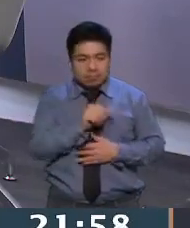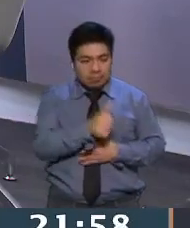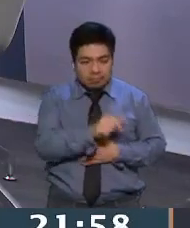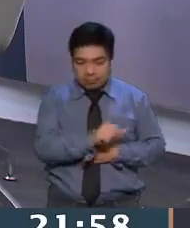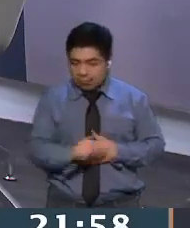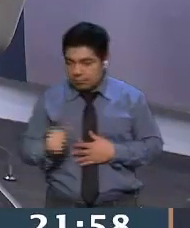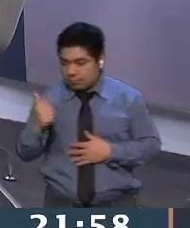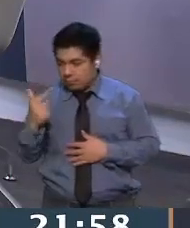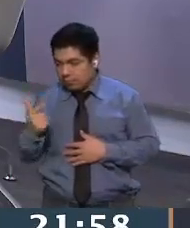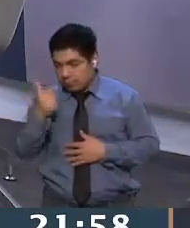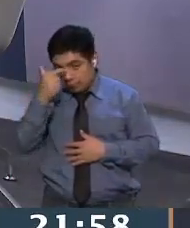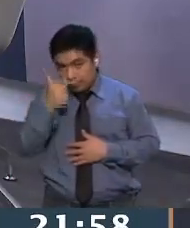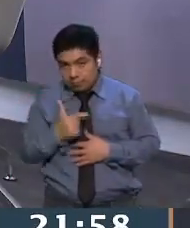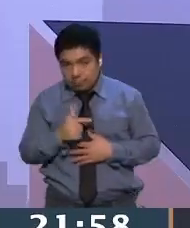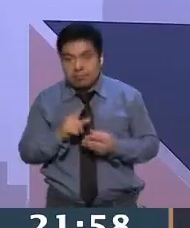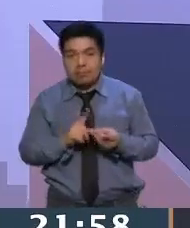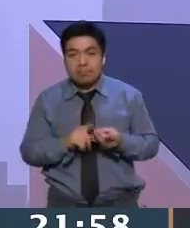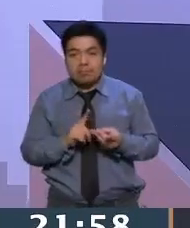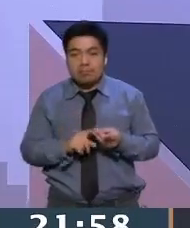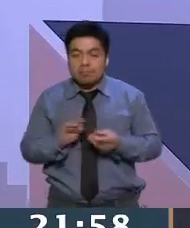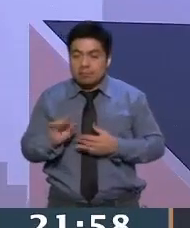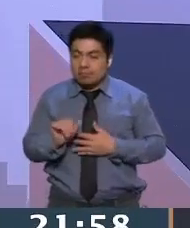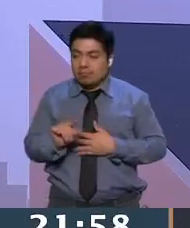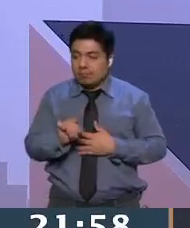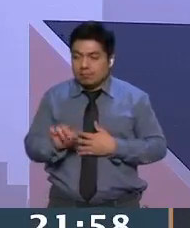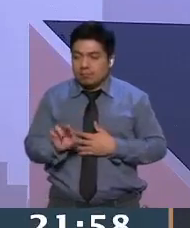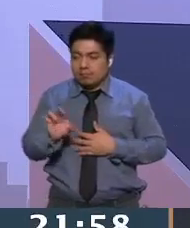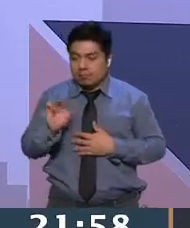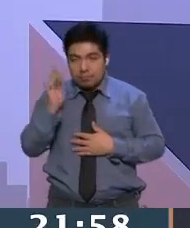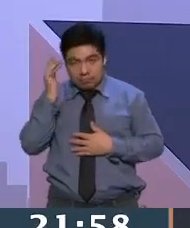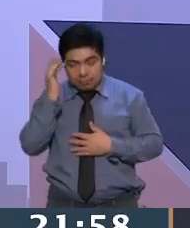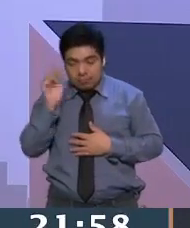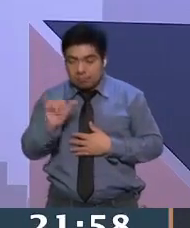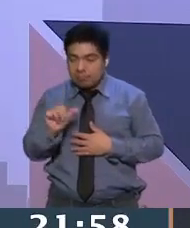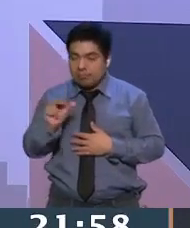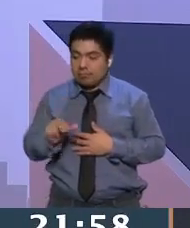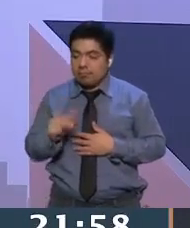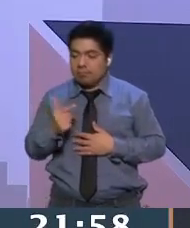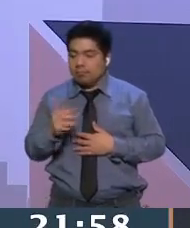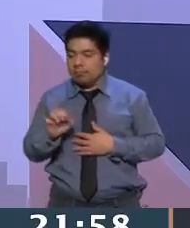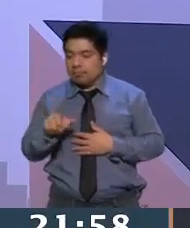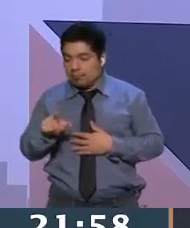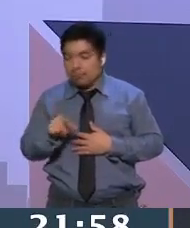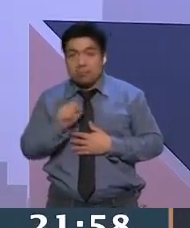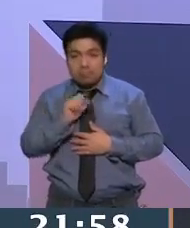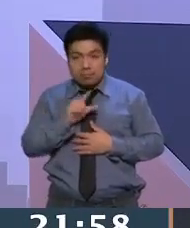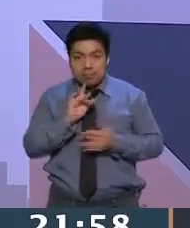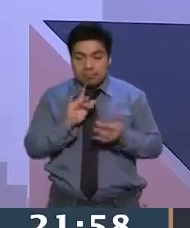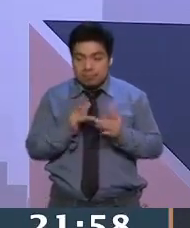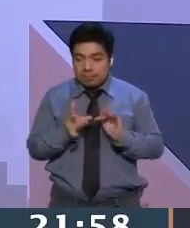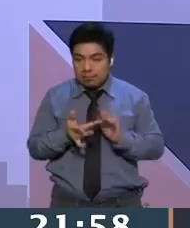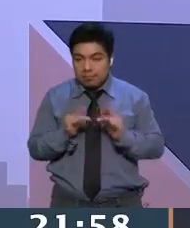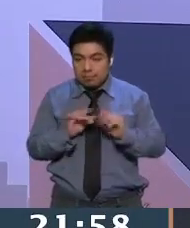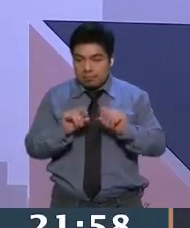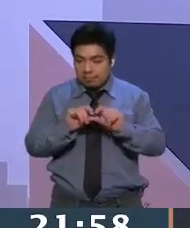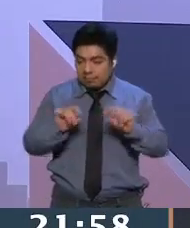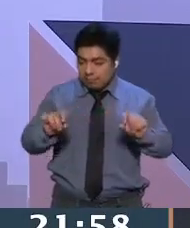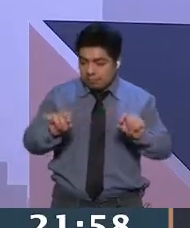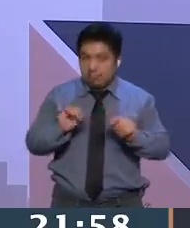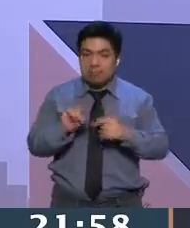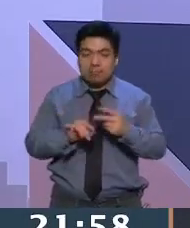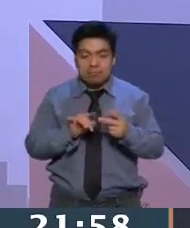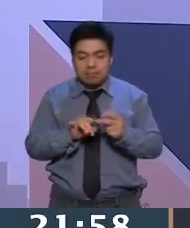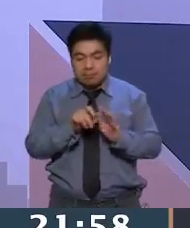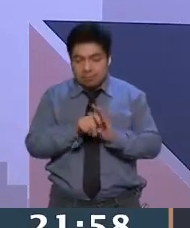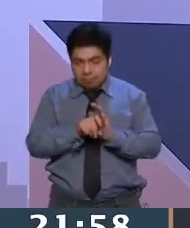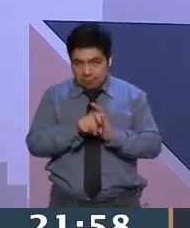11 a 7 de la noche en el Bazar del Sábado, en San Ángel. Ok. Y también tienen sus redes sociales que ya están en pantalla, tienen un